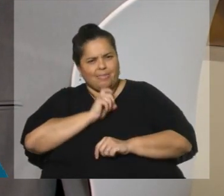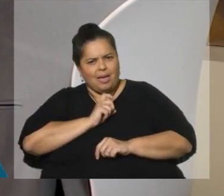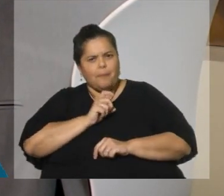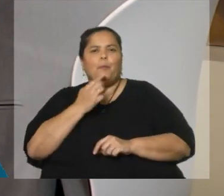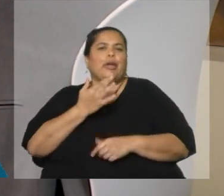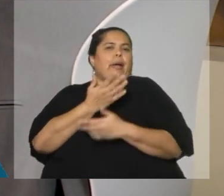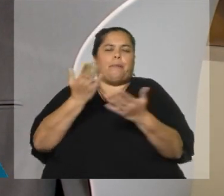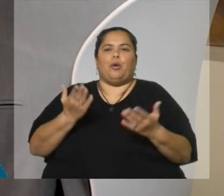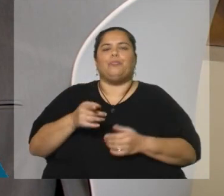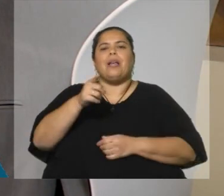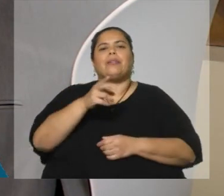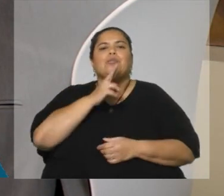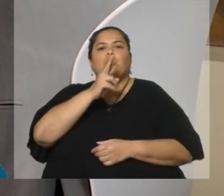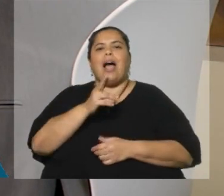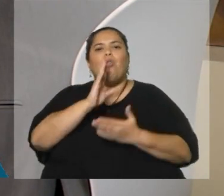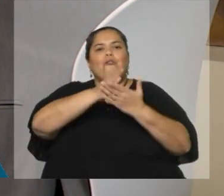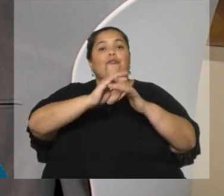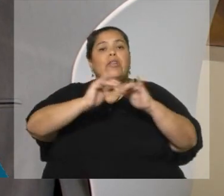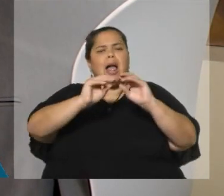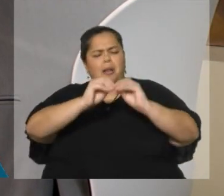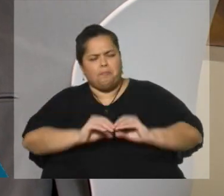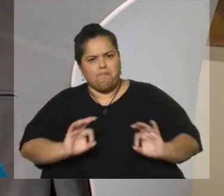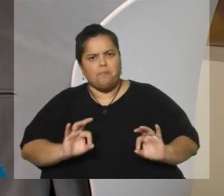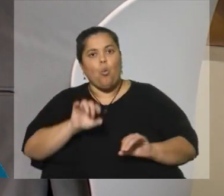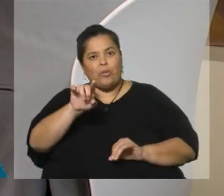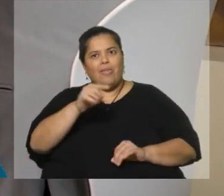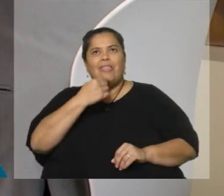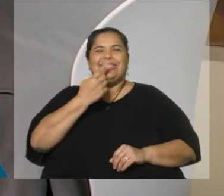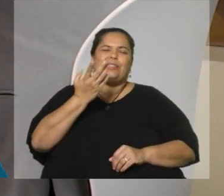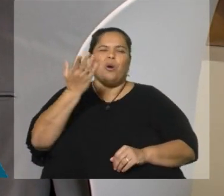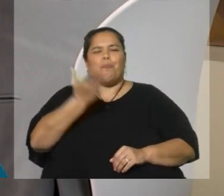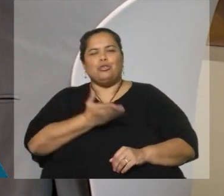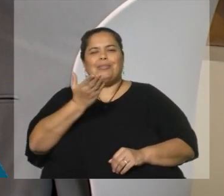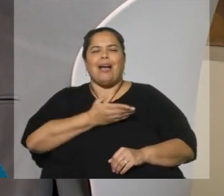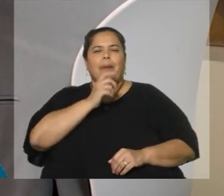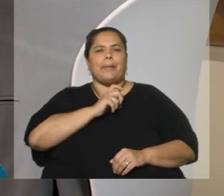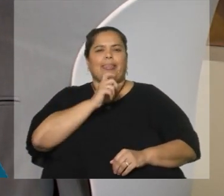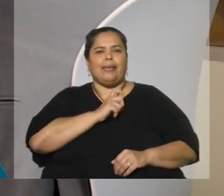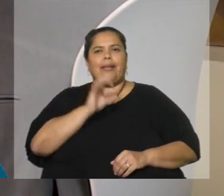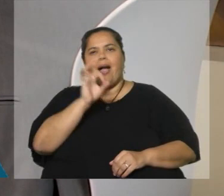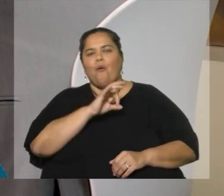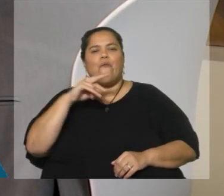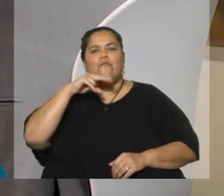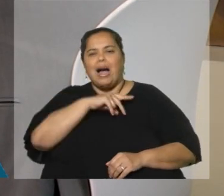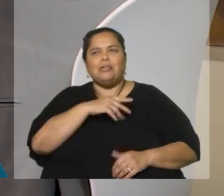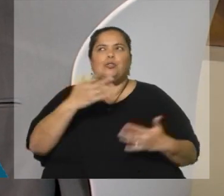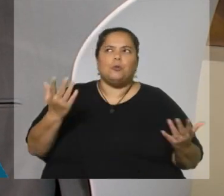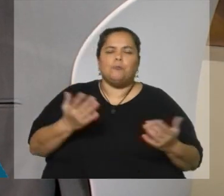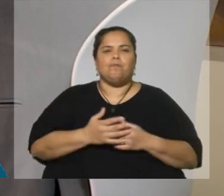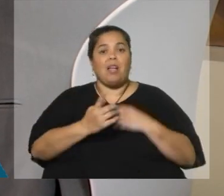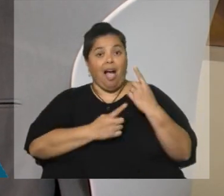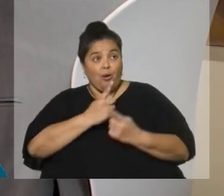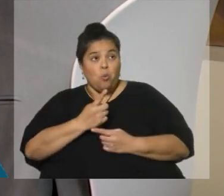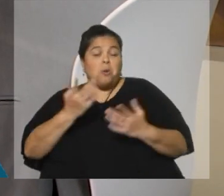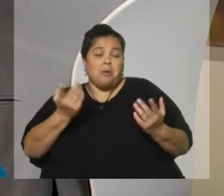estiman, bueno, acá hay un porcentaje de mentira? Porque veo que el Uruguay, supongo que son las poblaciones, pero no a todos, capaz que les interesa decir